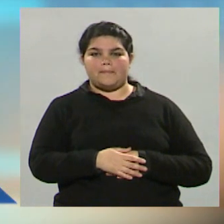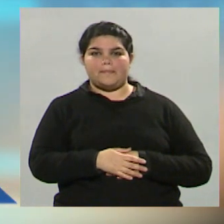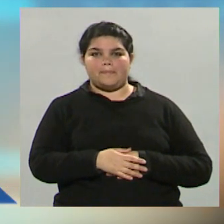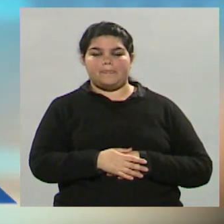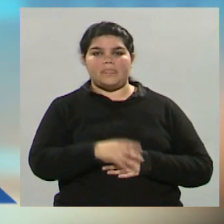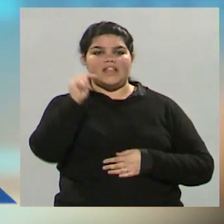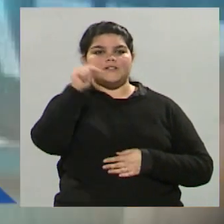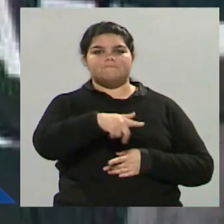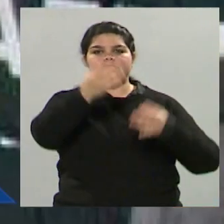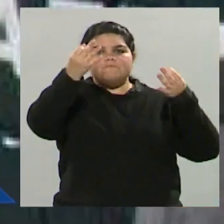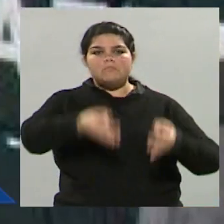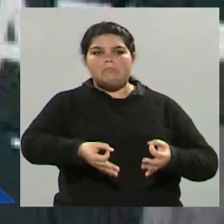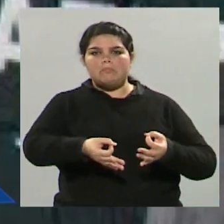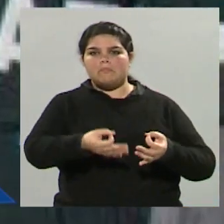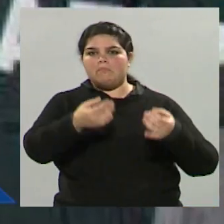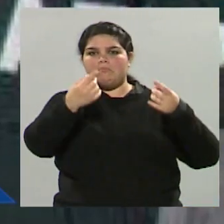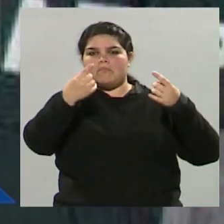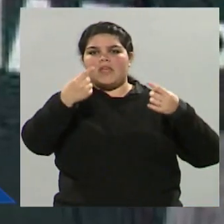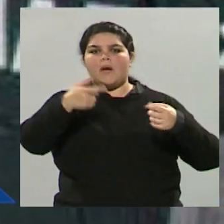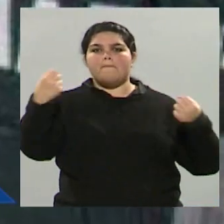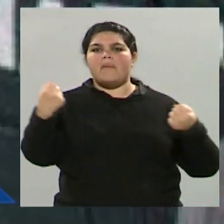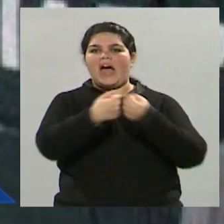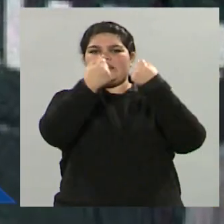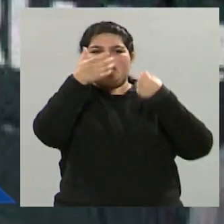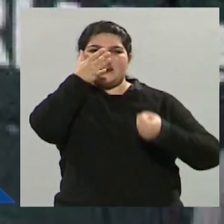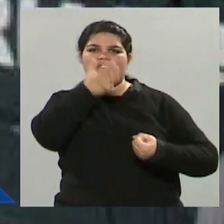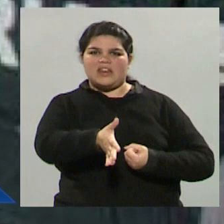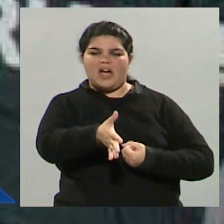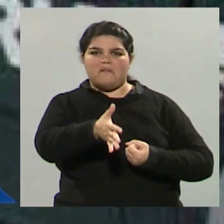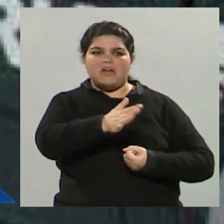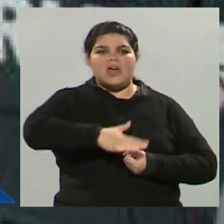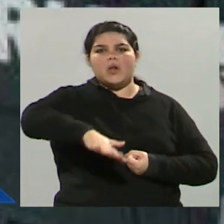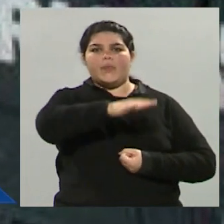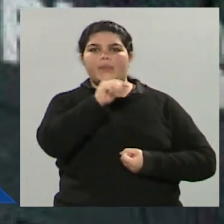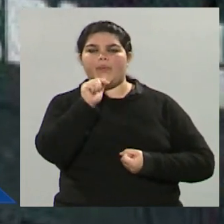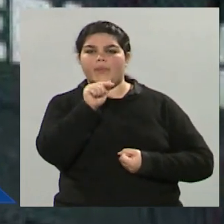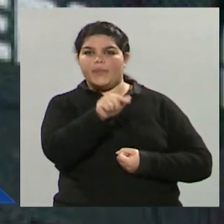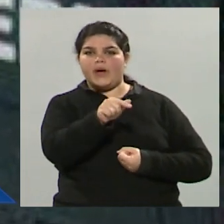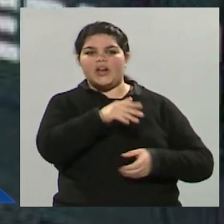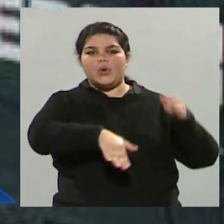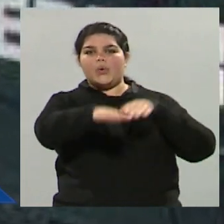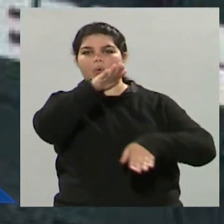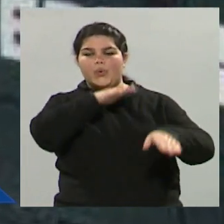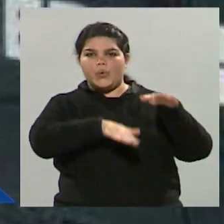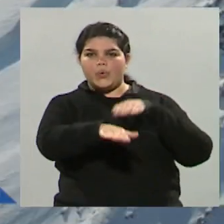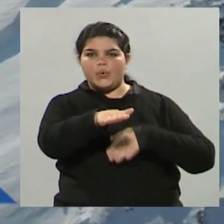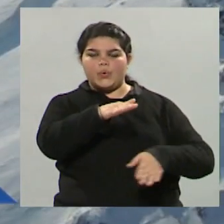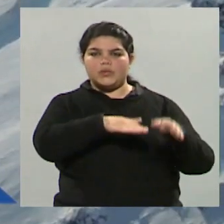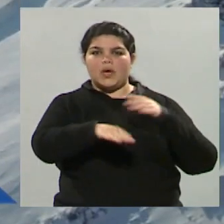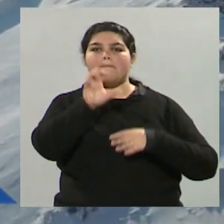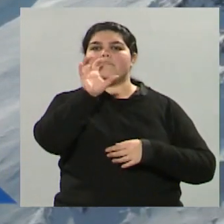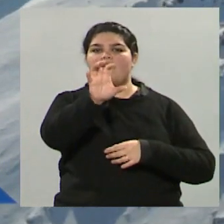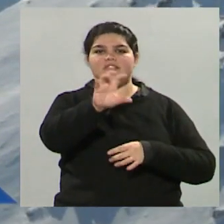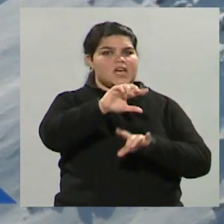No tenemos registrado ningún accidente de gravedad en las rutas provinciales.